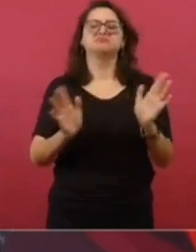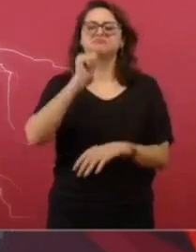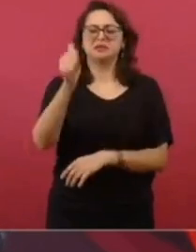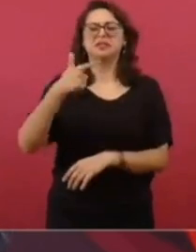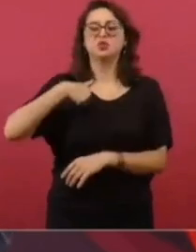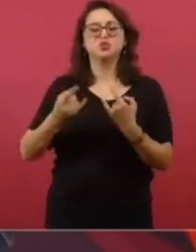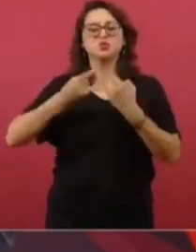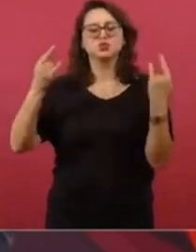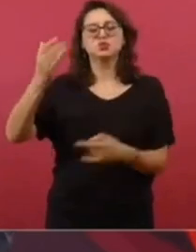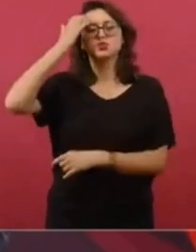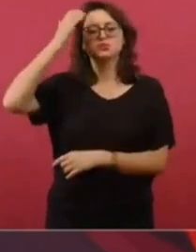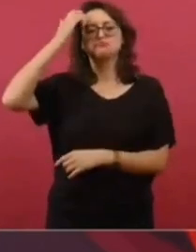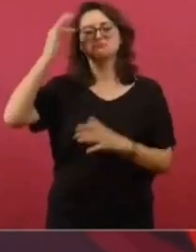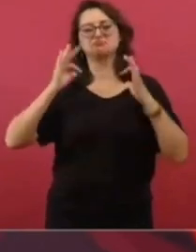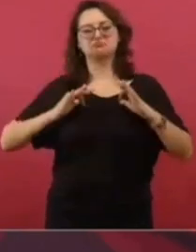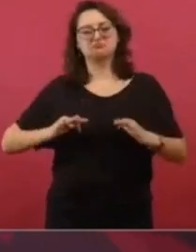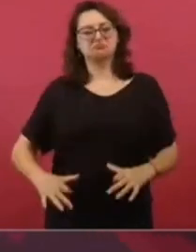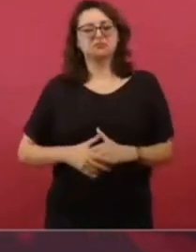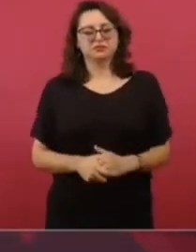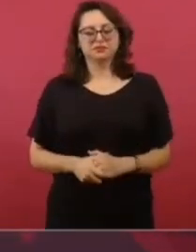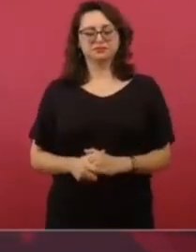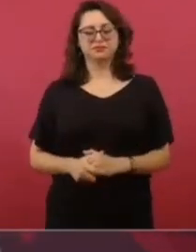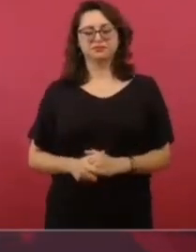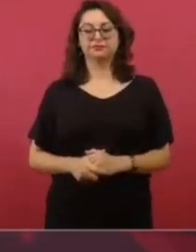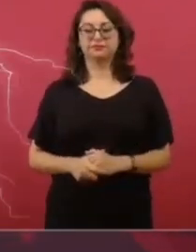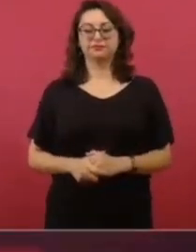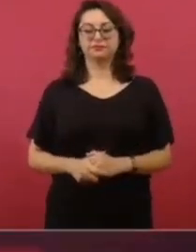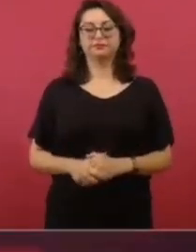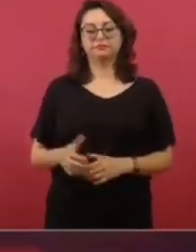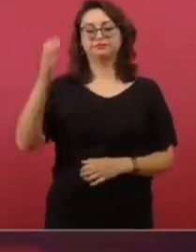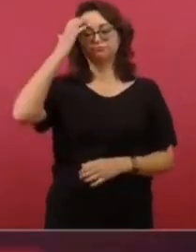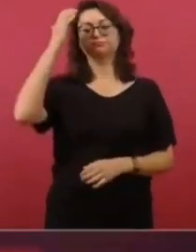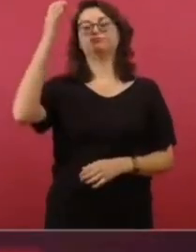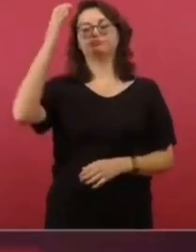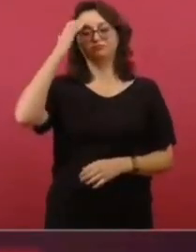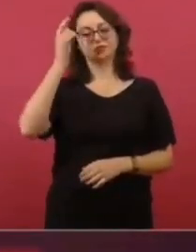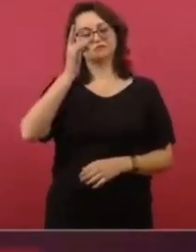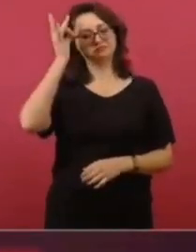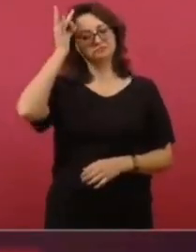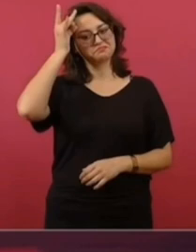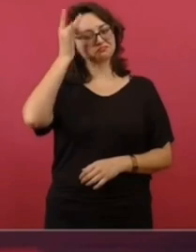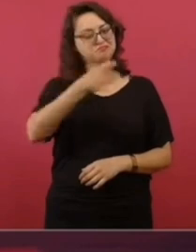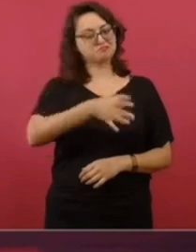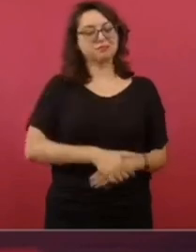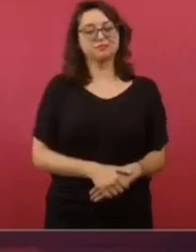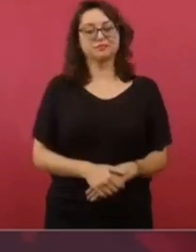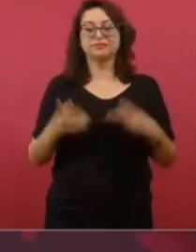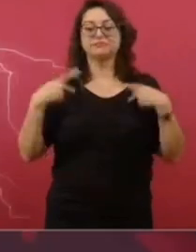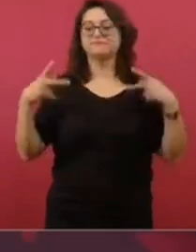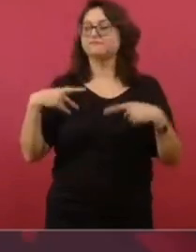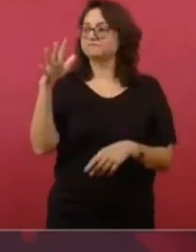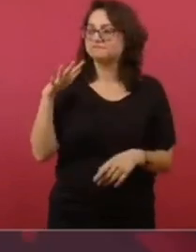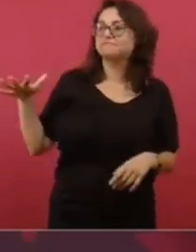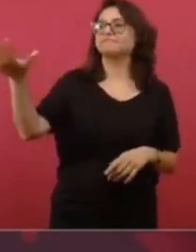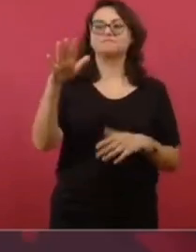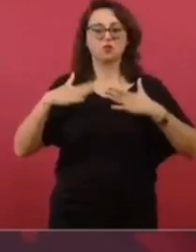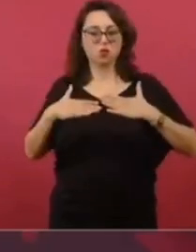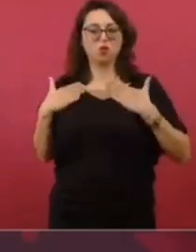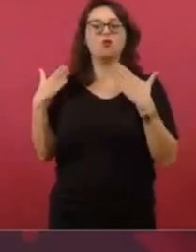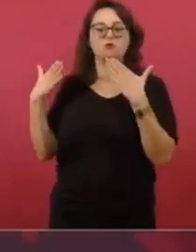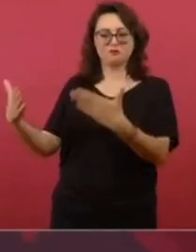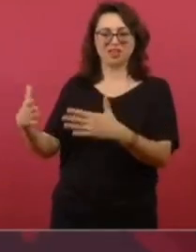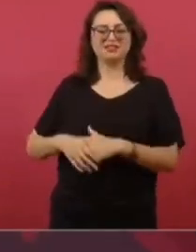Pero los conozco muy bien y le tengo mucha confianza al pueblo. Porque ellos piensan